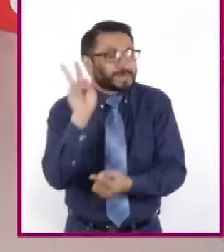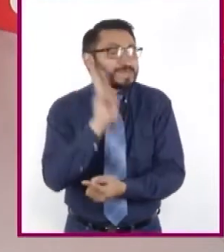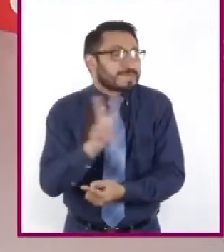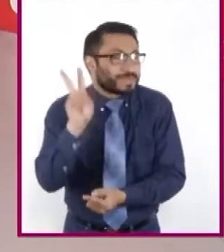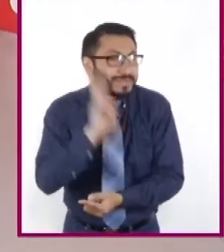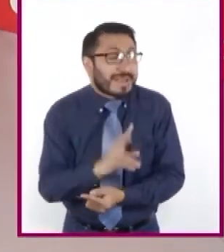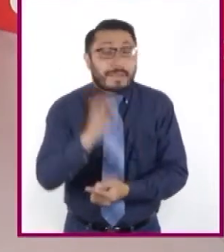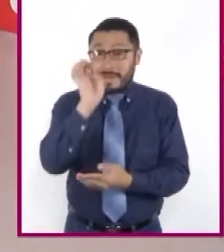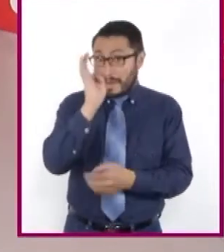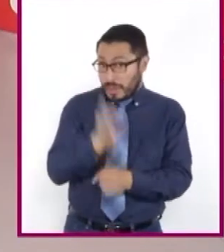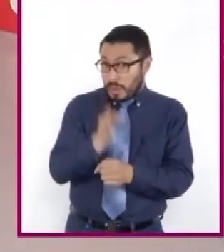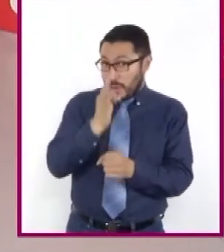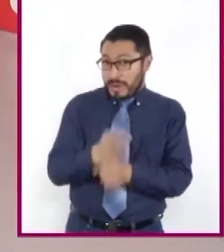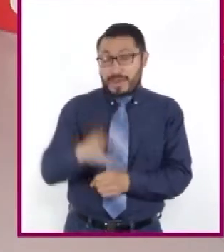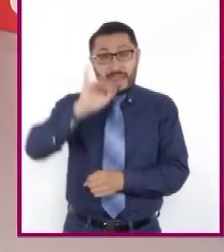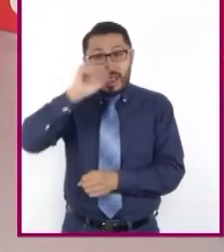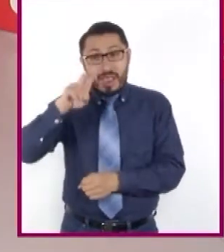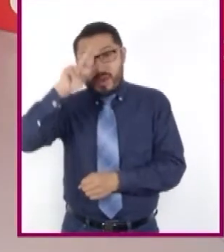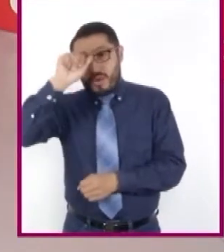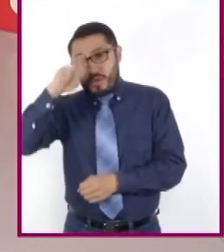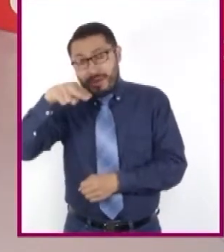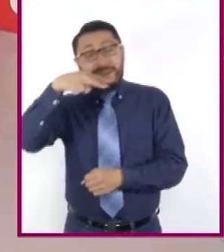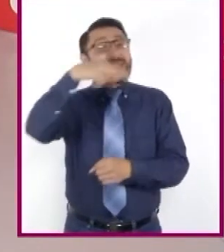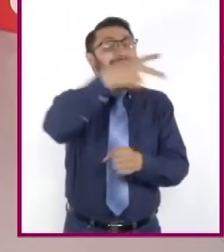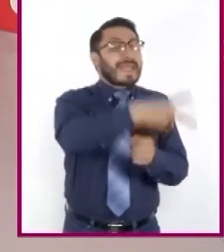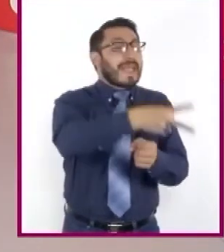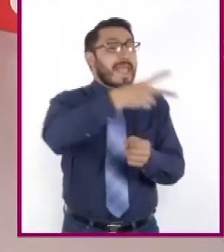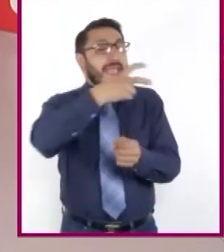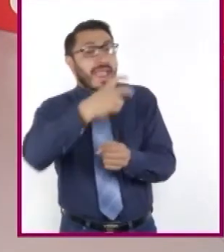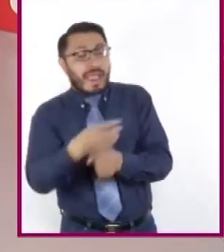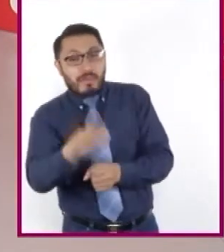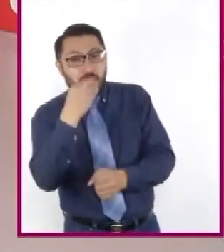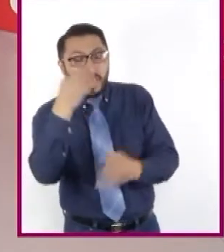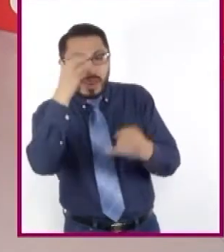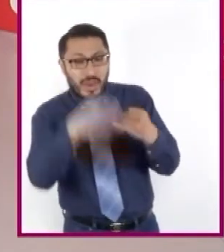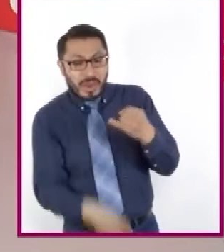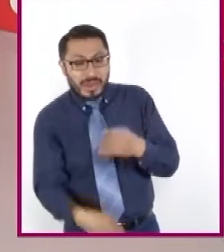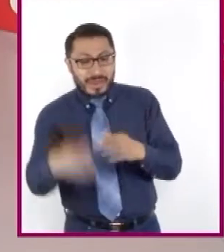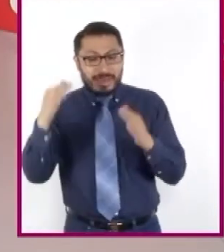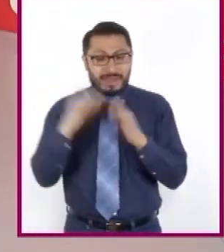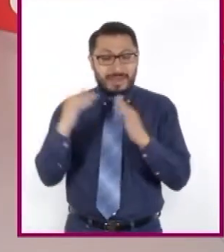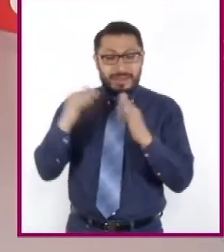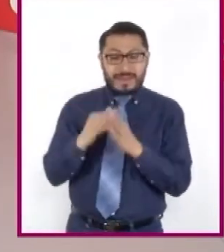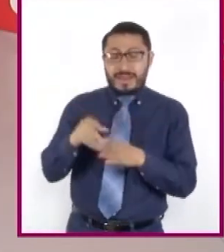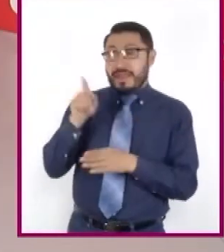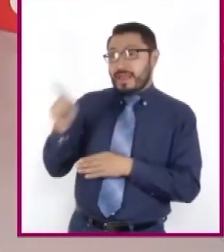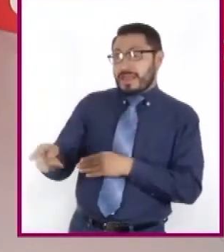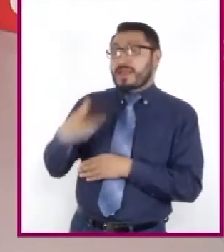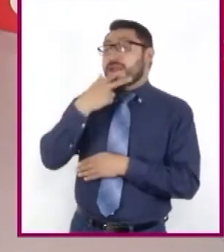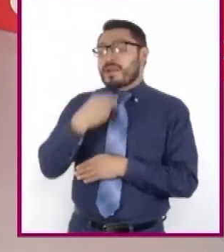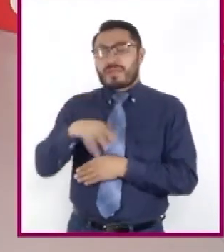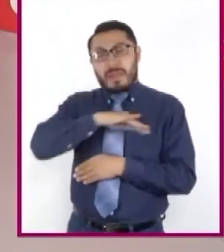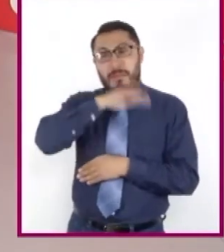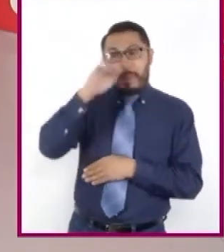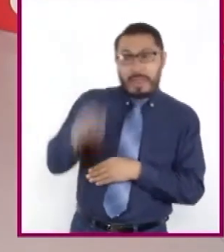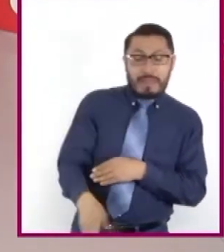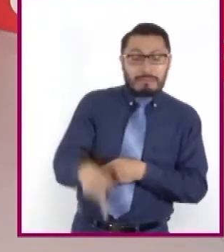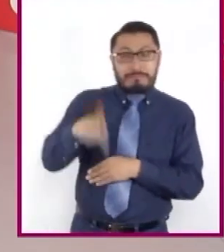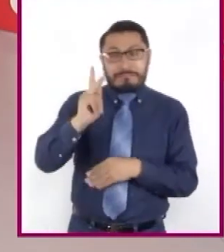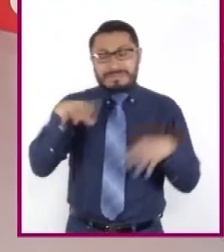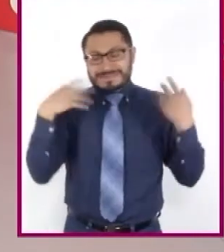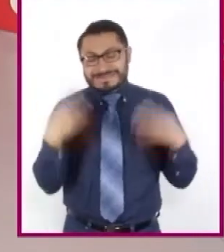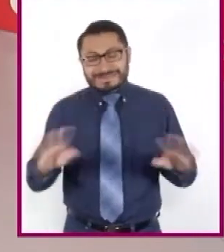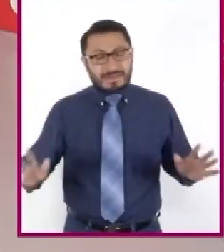esta escena, Don Juan ha invitado a cenar a su casa al comendador, que está muerto. Y para sorpresa de todos,